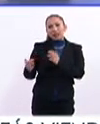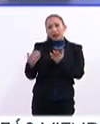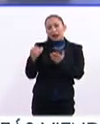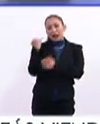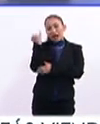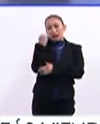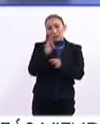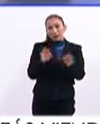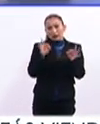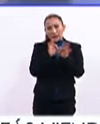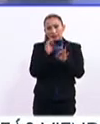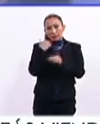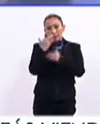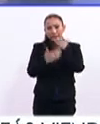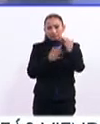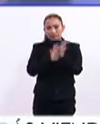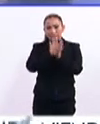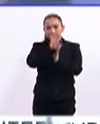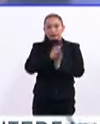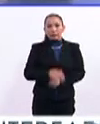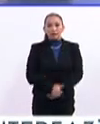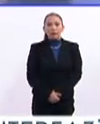escolar que es muy importante para el desarrollo.